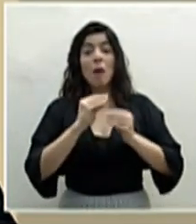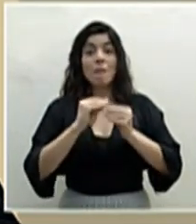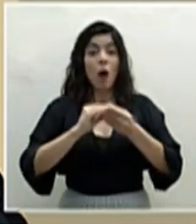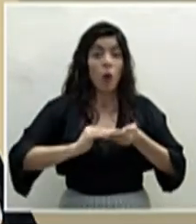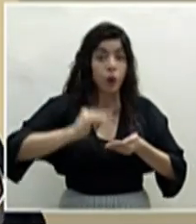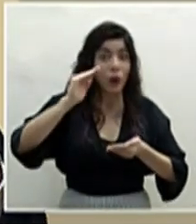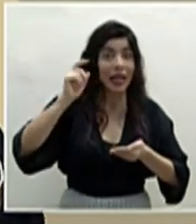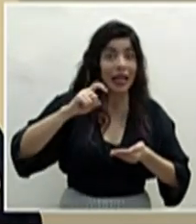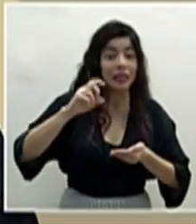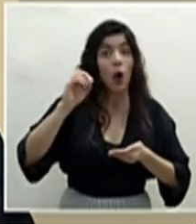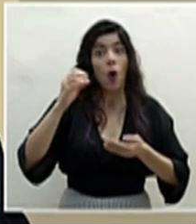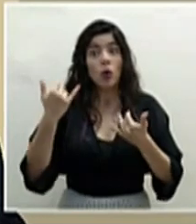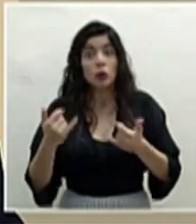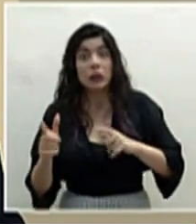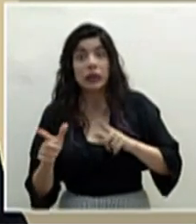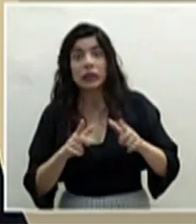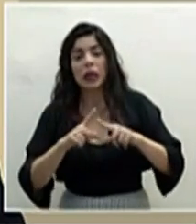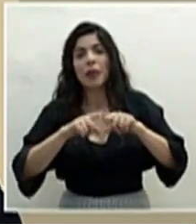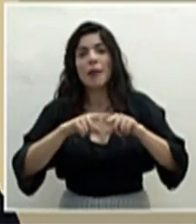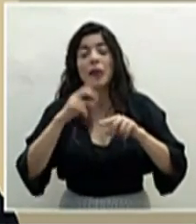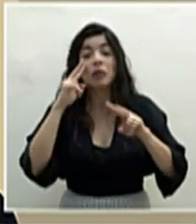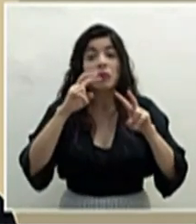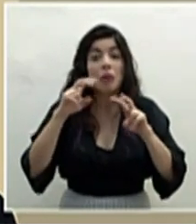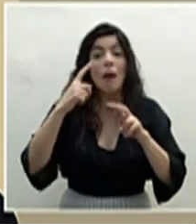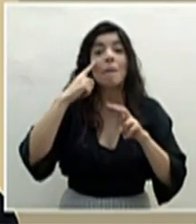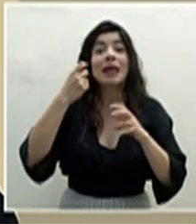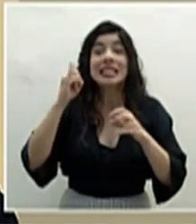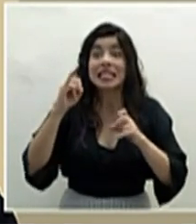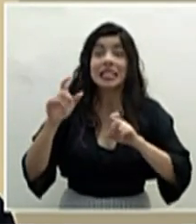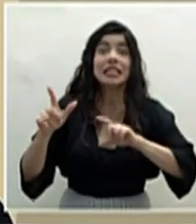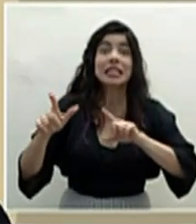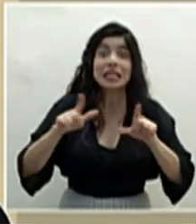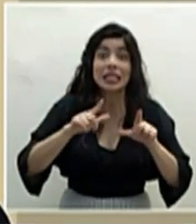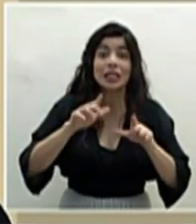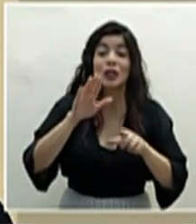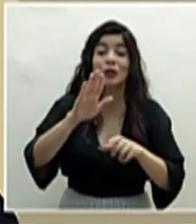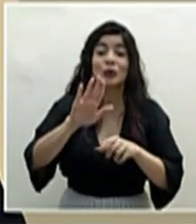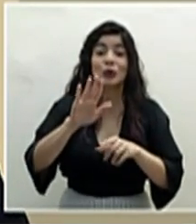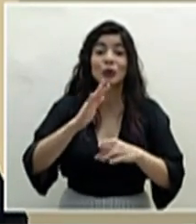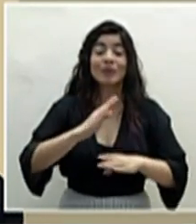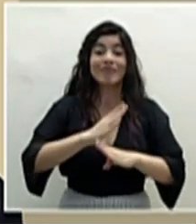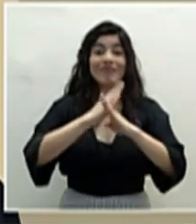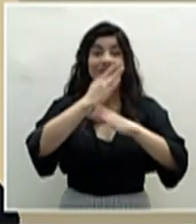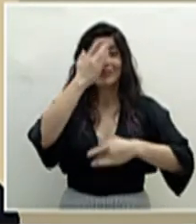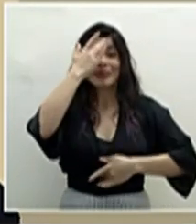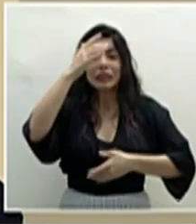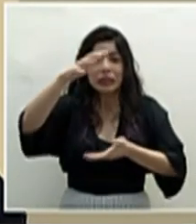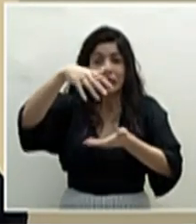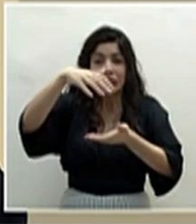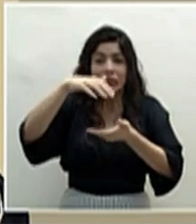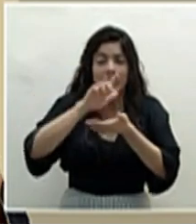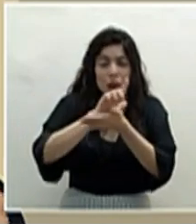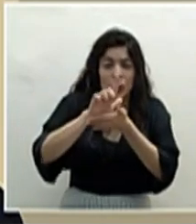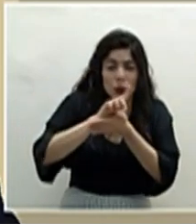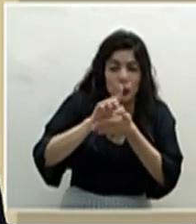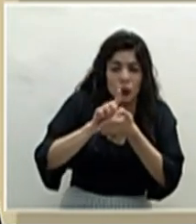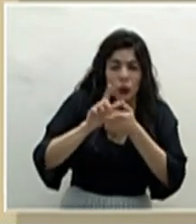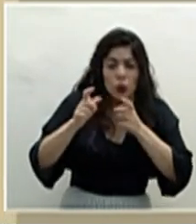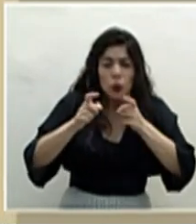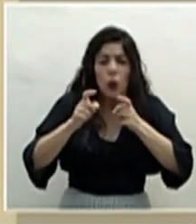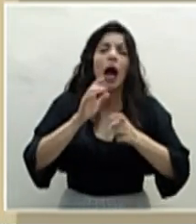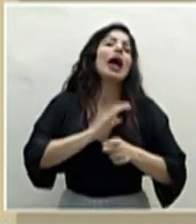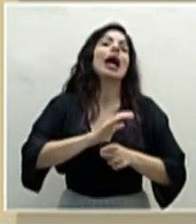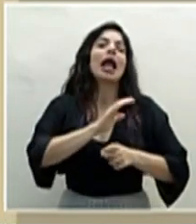suficiente y se puede proceder a cosechar esos anticuerpos, purificarlos, hacerles el control de